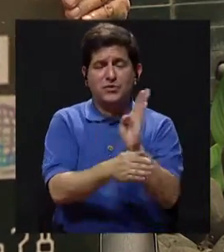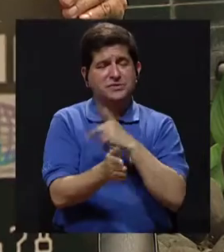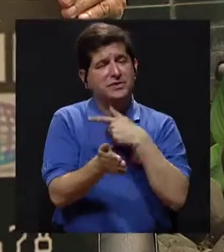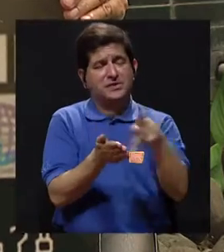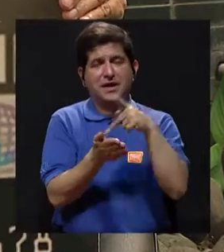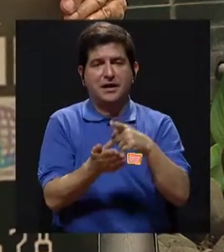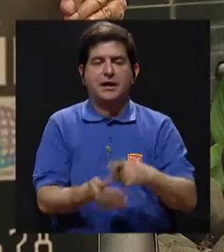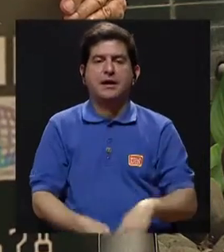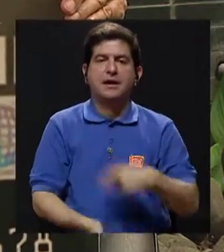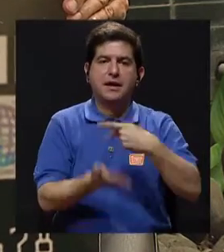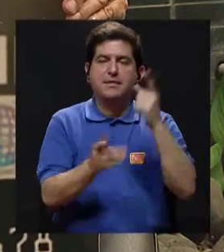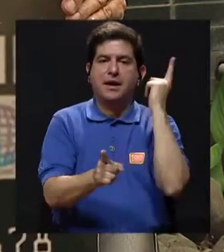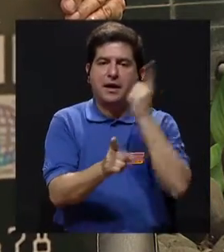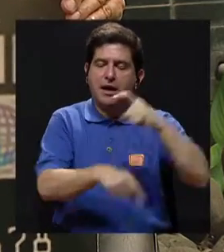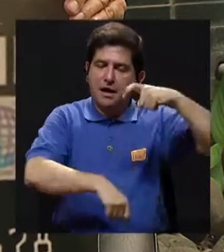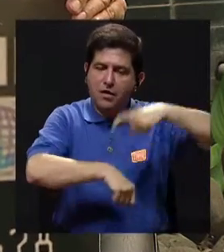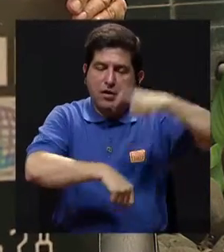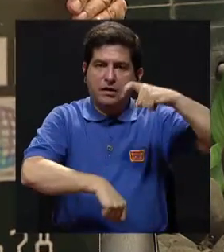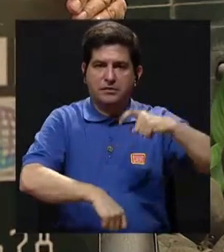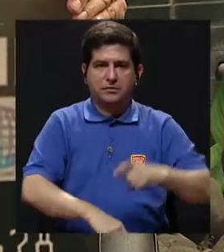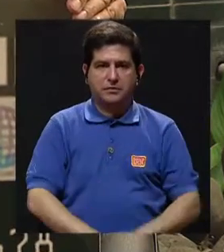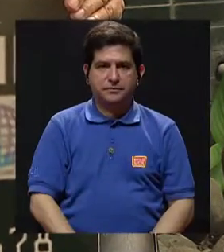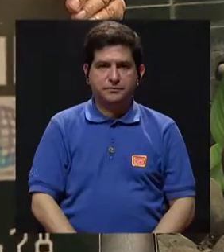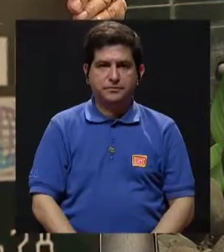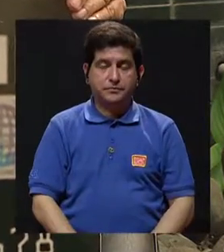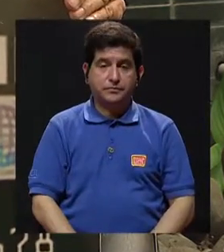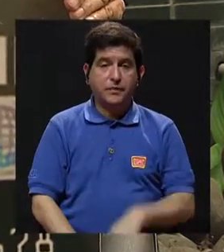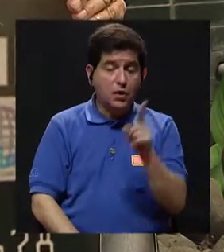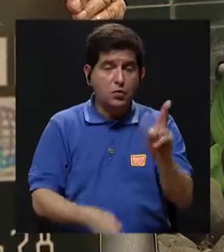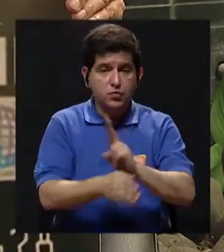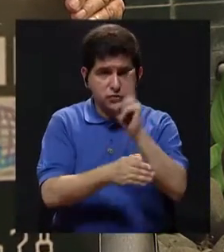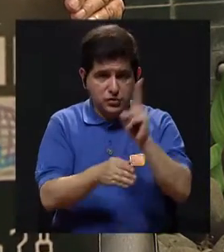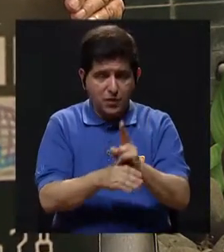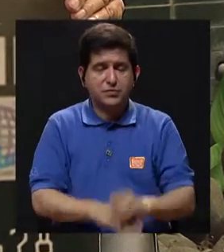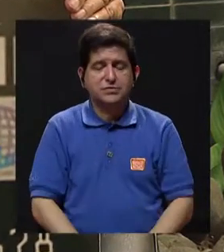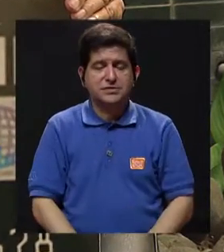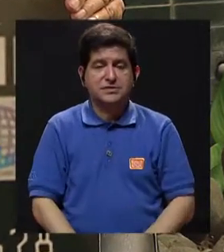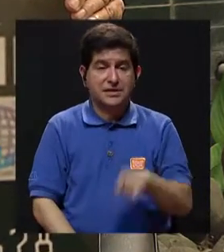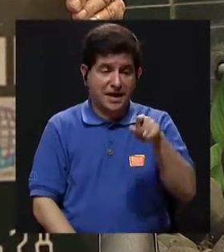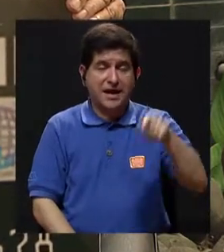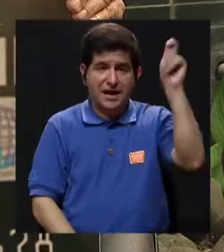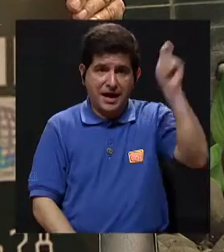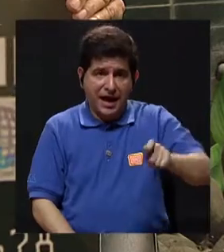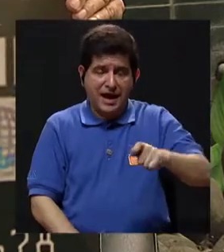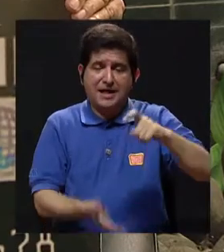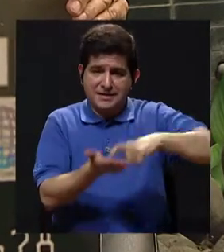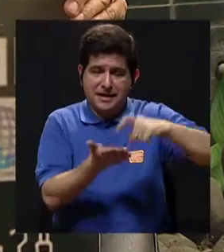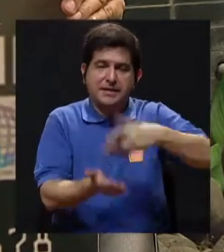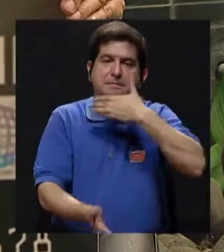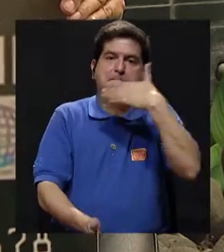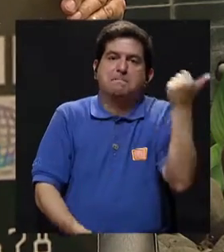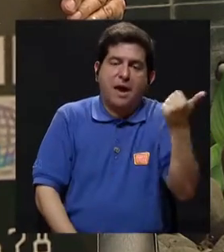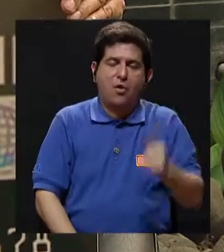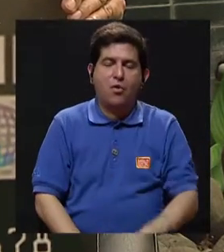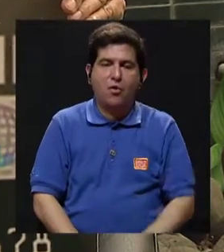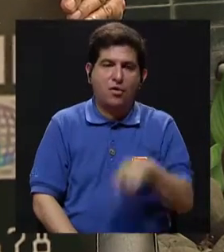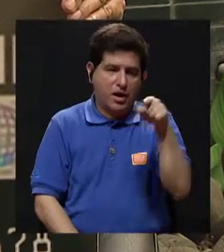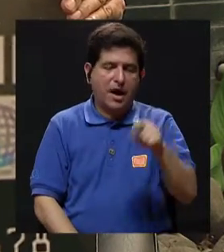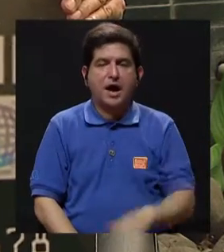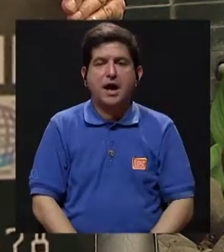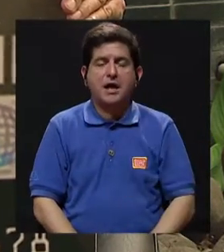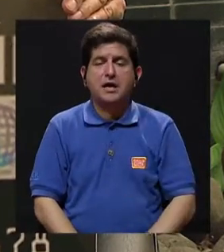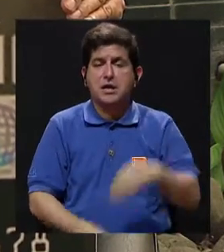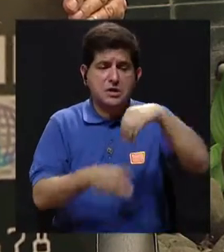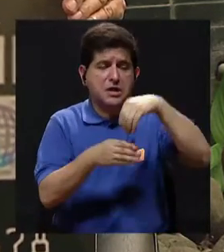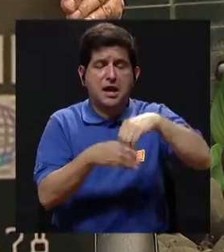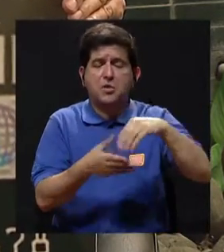luego pagar puntualmente. Y por otro lado, si puede usar su tarjeta de débito, pues mucho mejor porque ahí va descontando